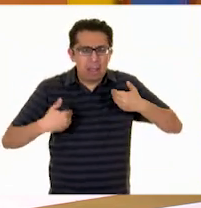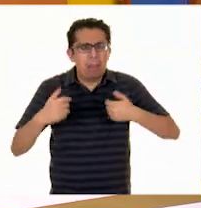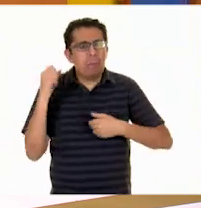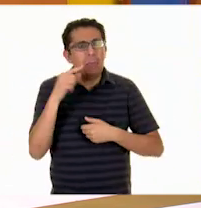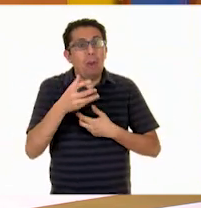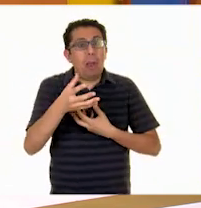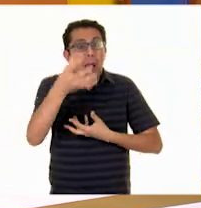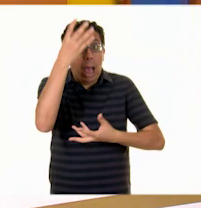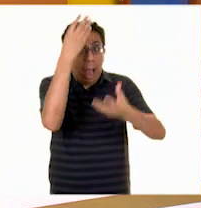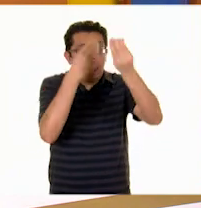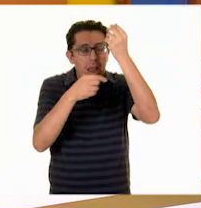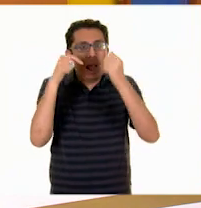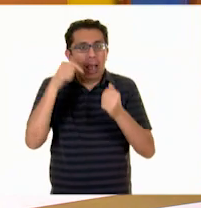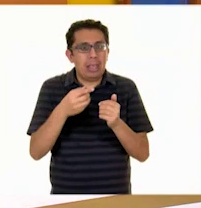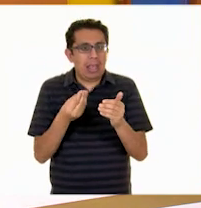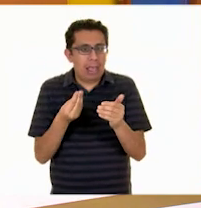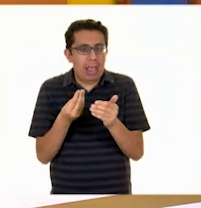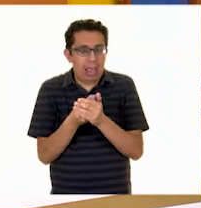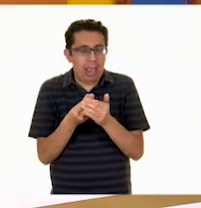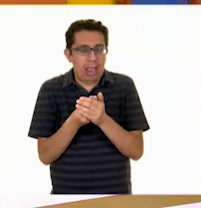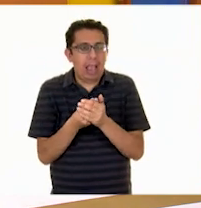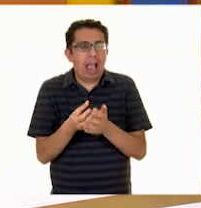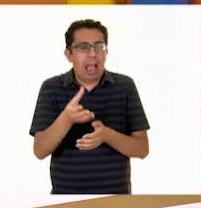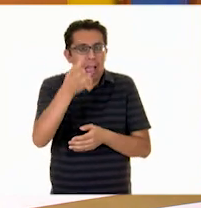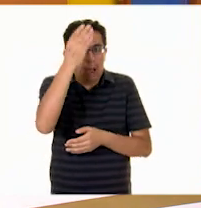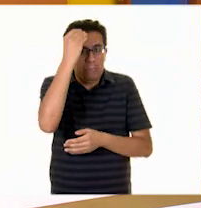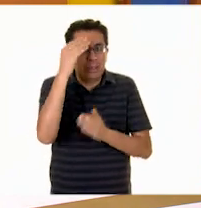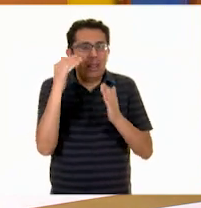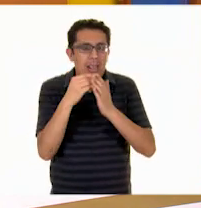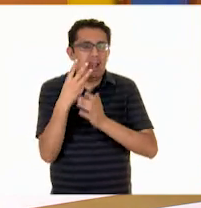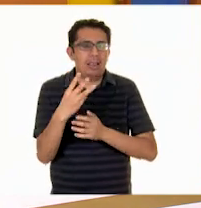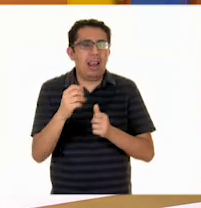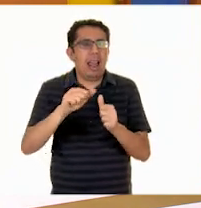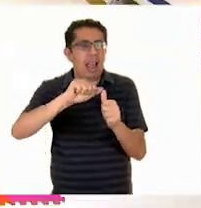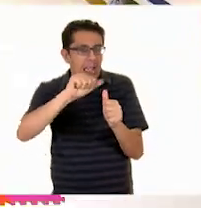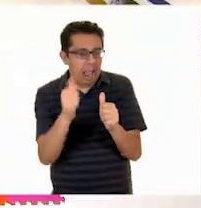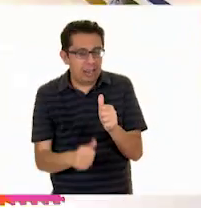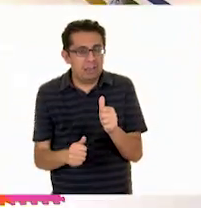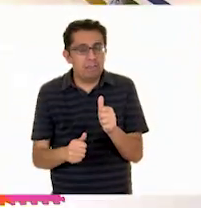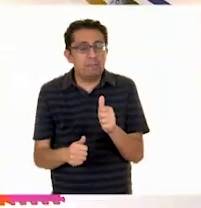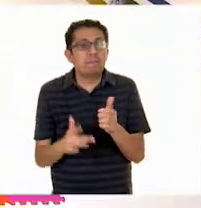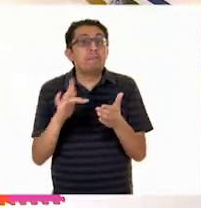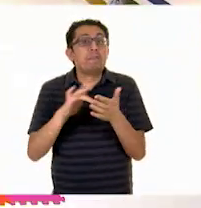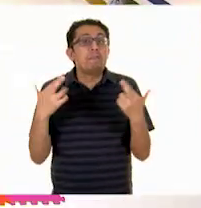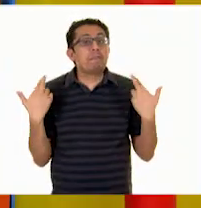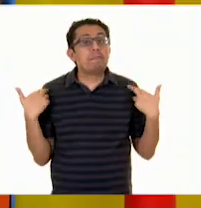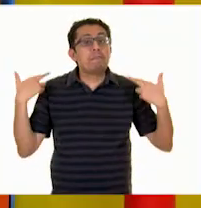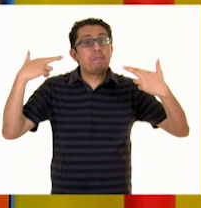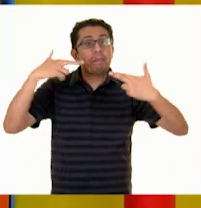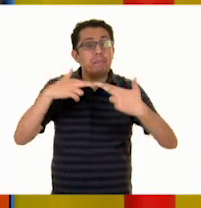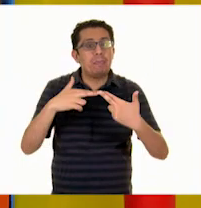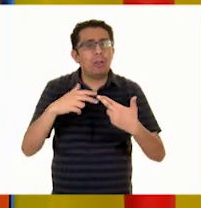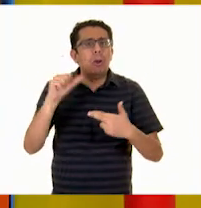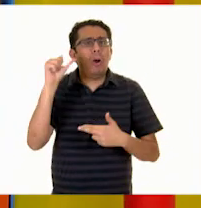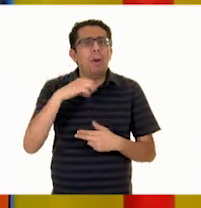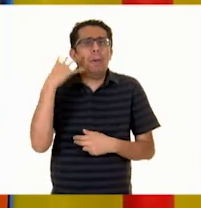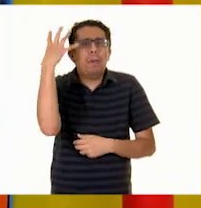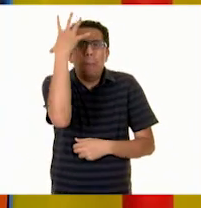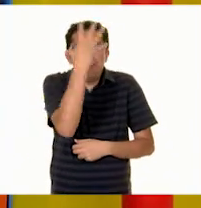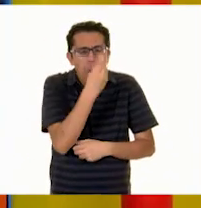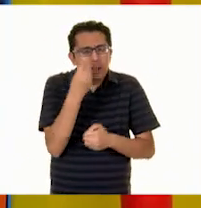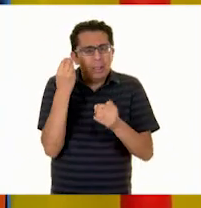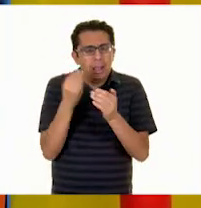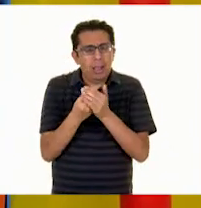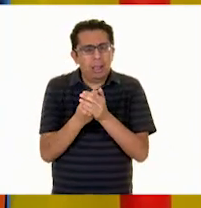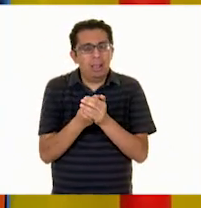en su clase de Aprende en Casa 3 de Artes. Muchísimas gracias, maestra. Muy bonita la clase, de verdad. Y de